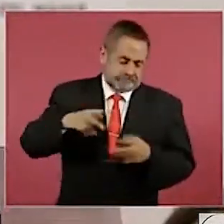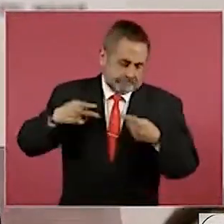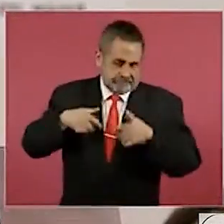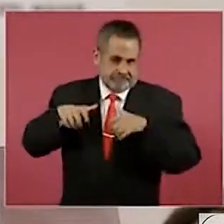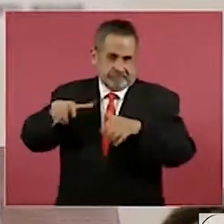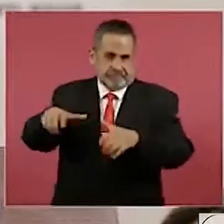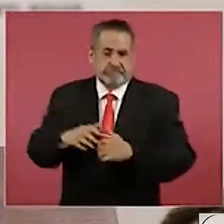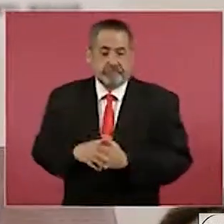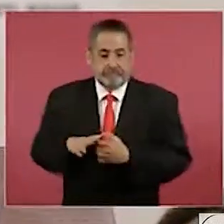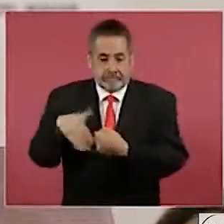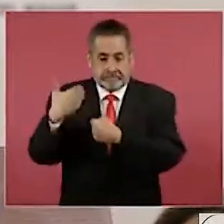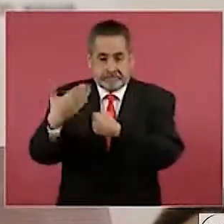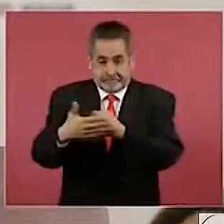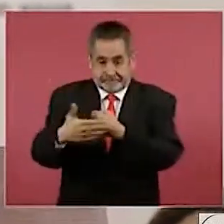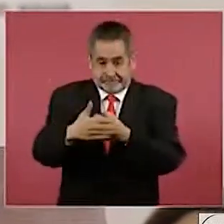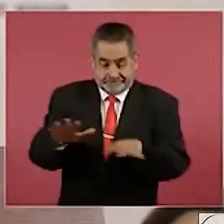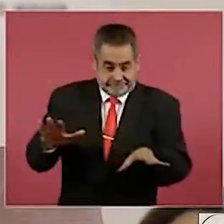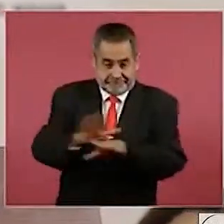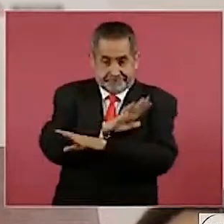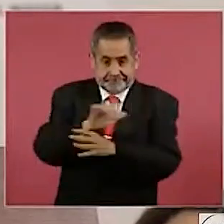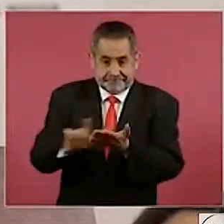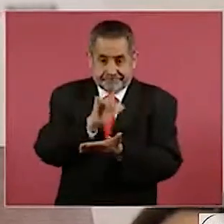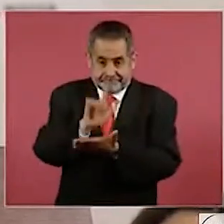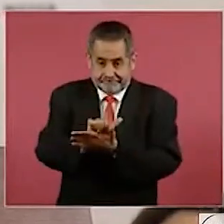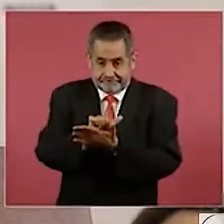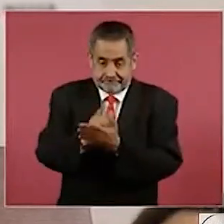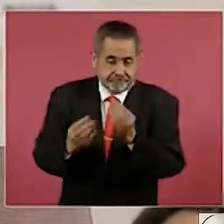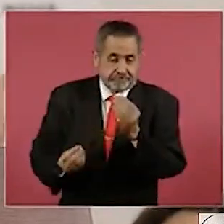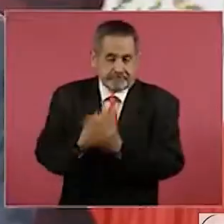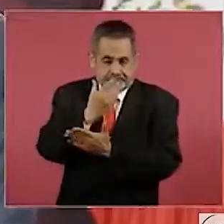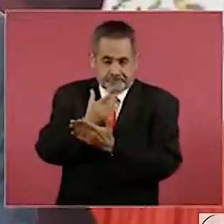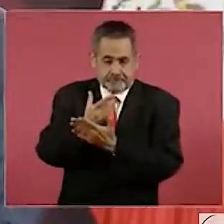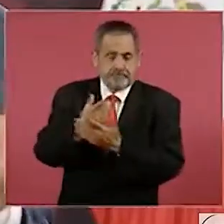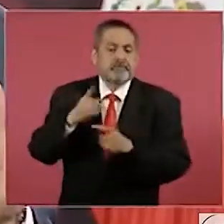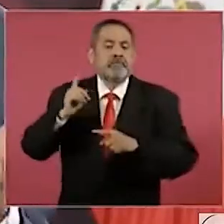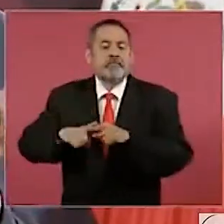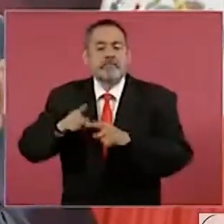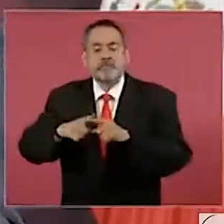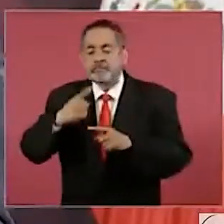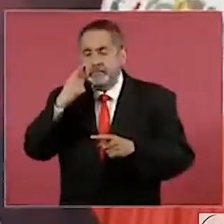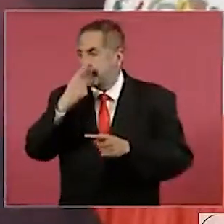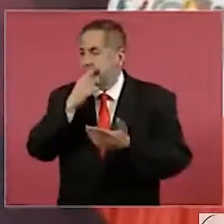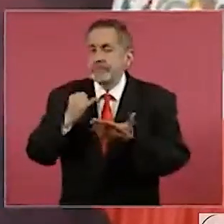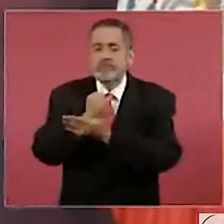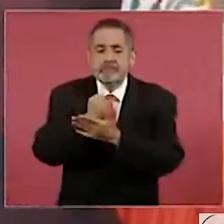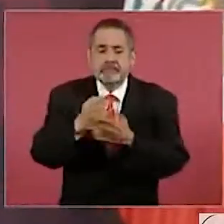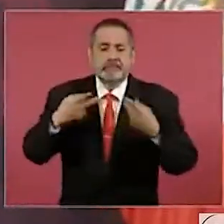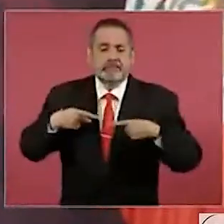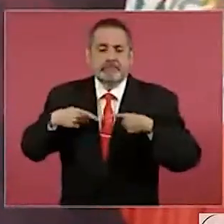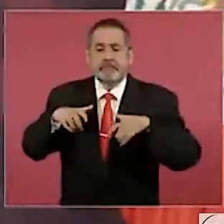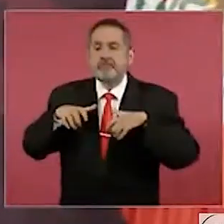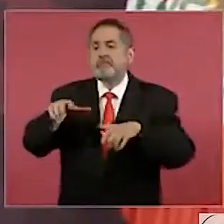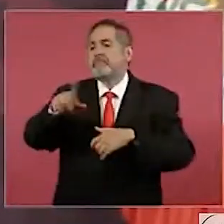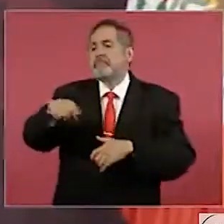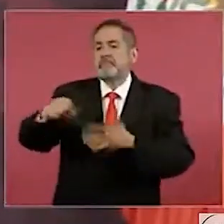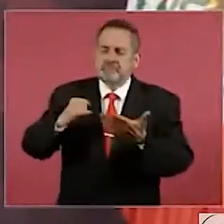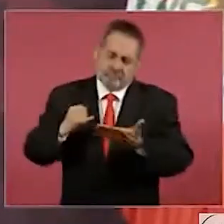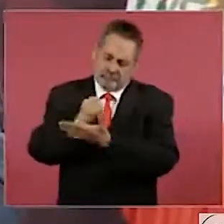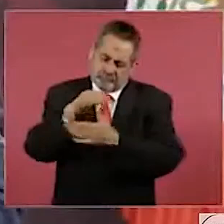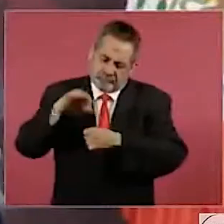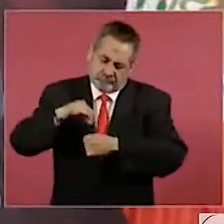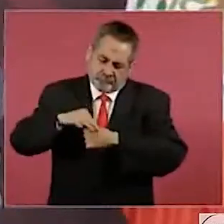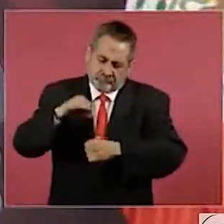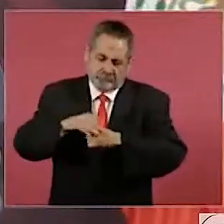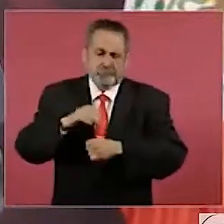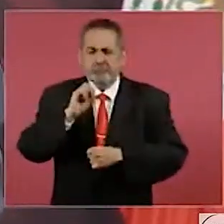Ahora vienen las reformas, el pueblo va a decidir en las